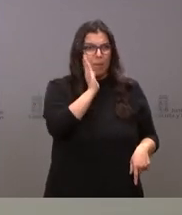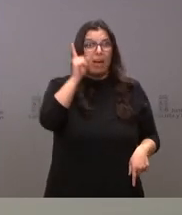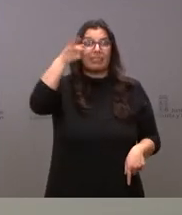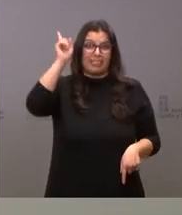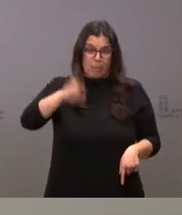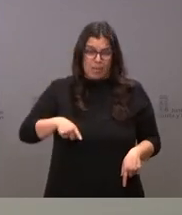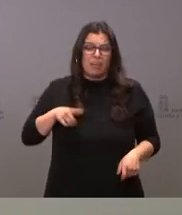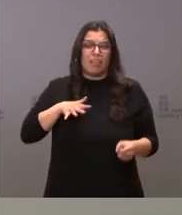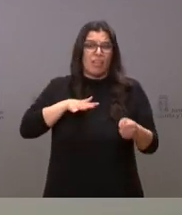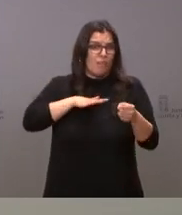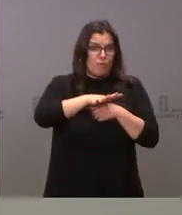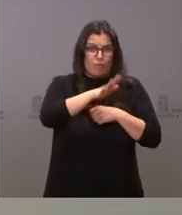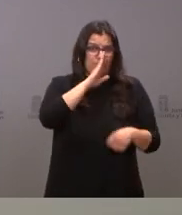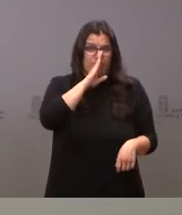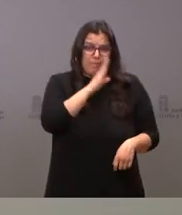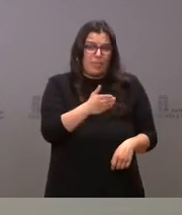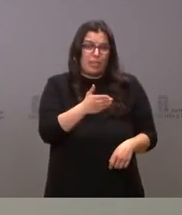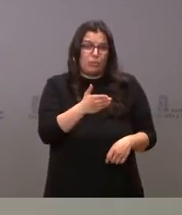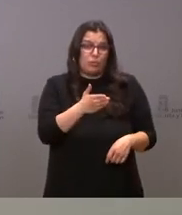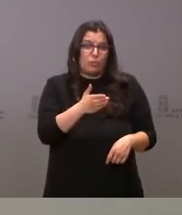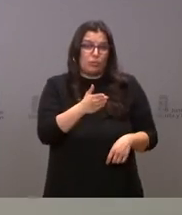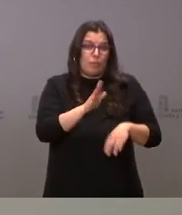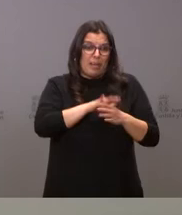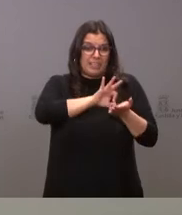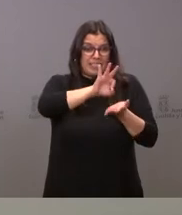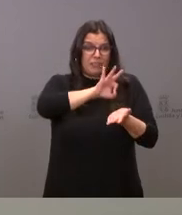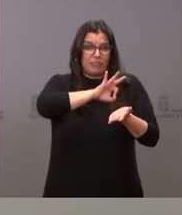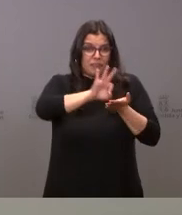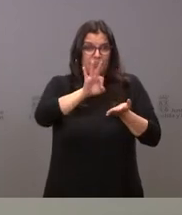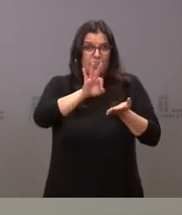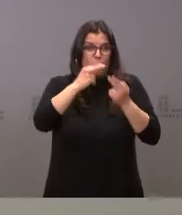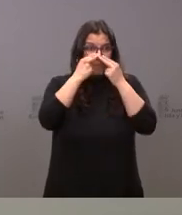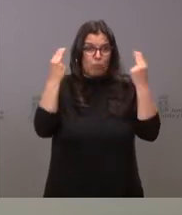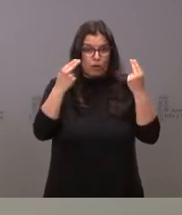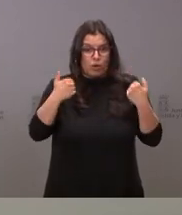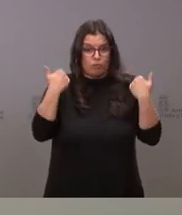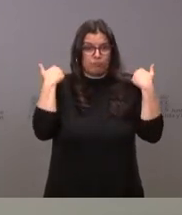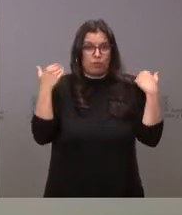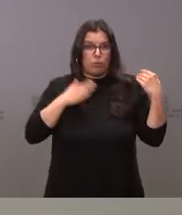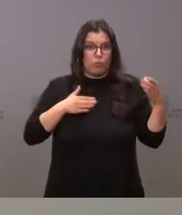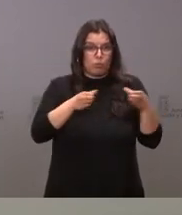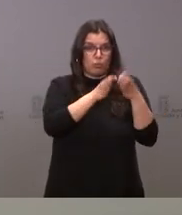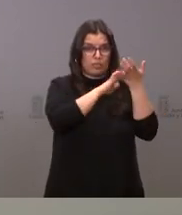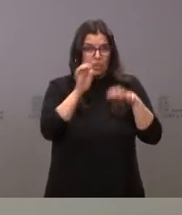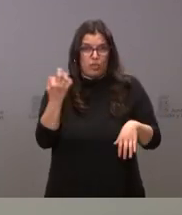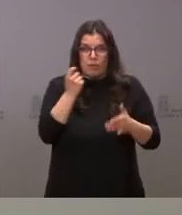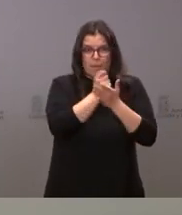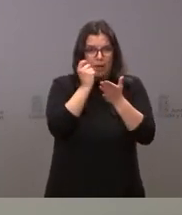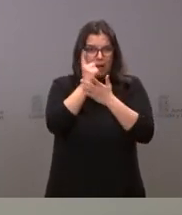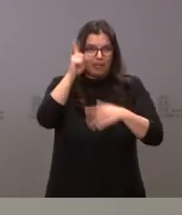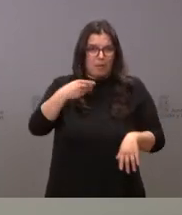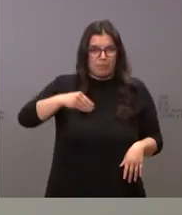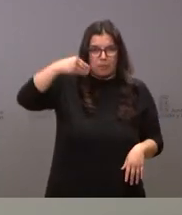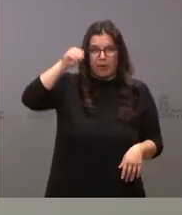tiene un pacto directo en los servicios que presta la Junta de Castilla y León, tanto en el ámbito de la